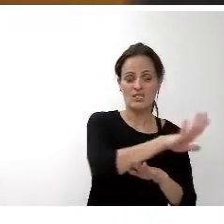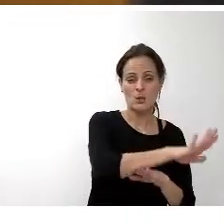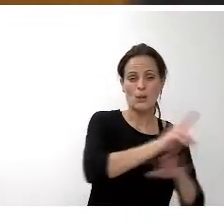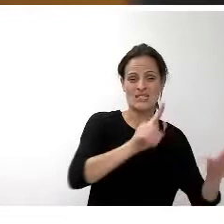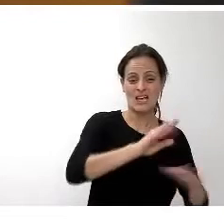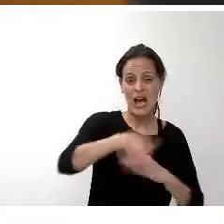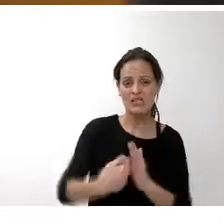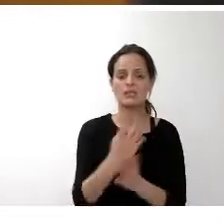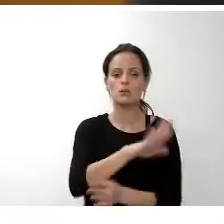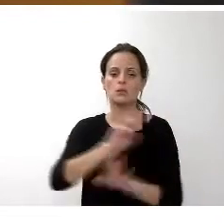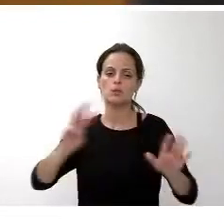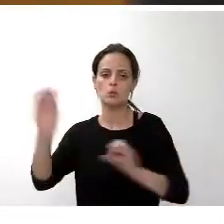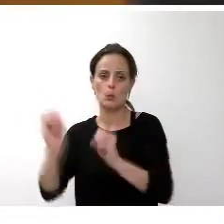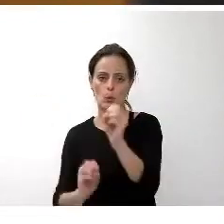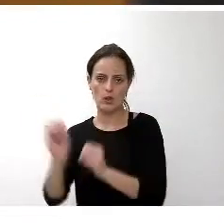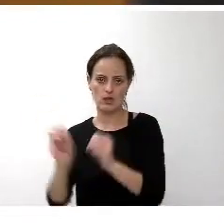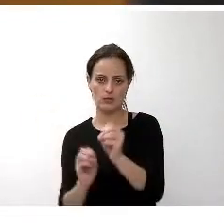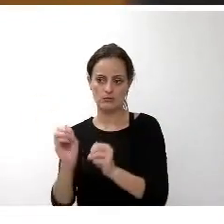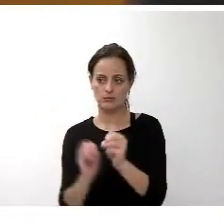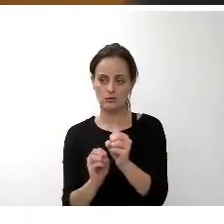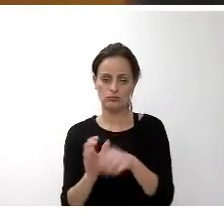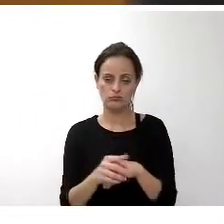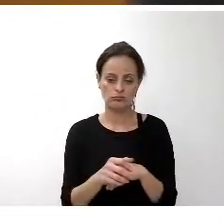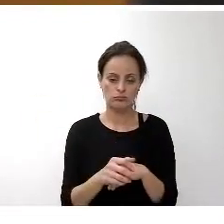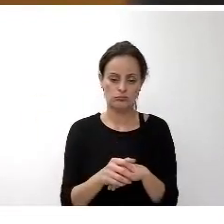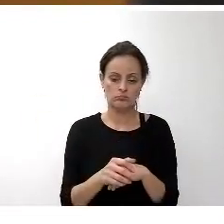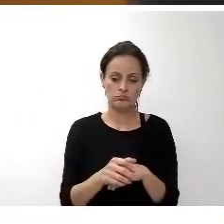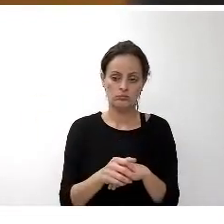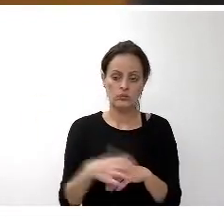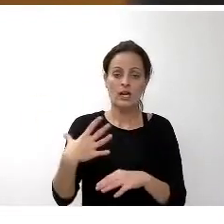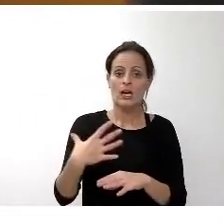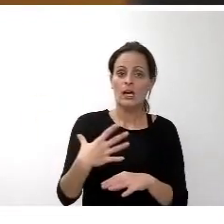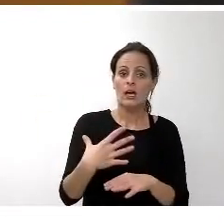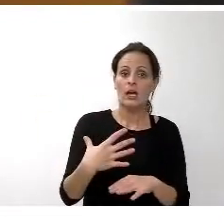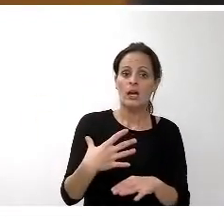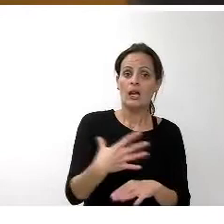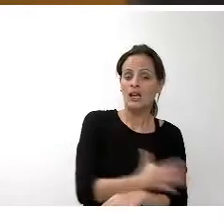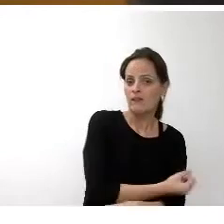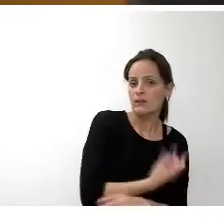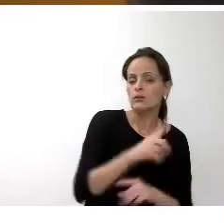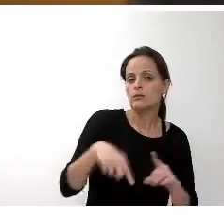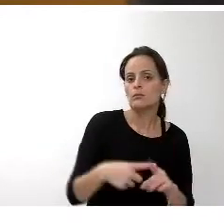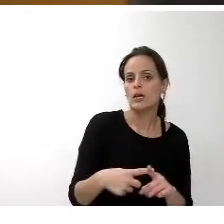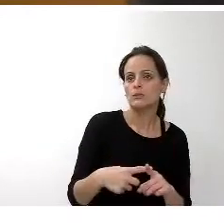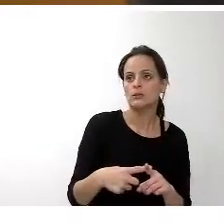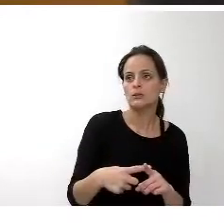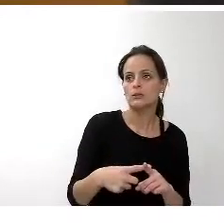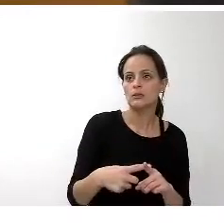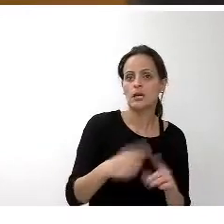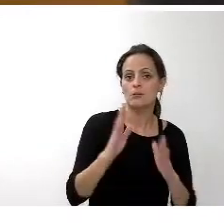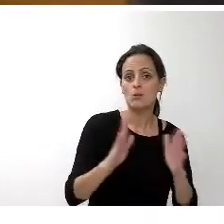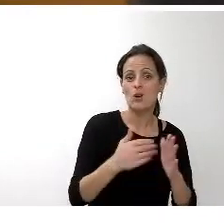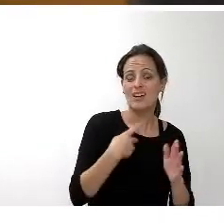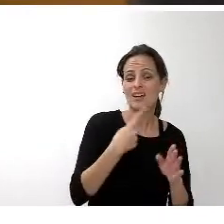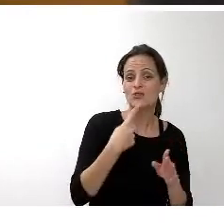originalmente tenía en definición, tanto ayuntamientos y cabildos, del bloque de los recursos que provienen tanto del